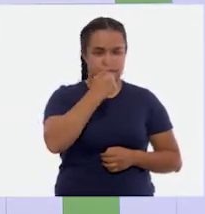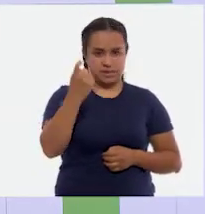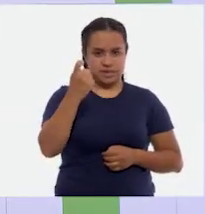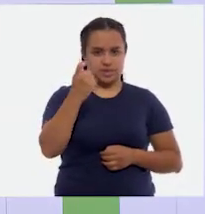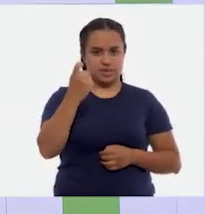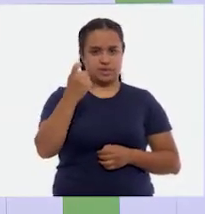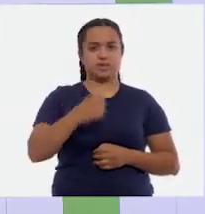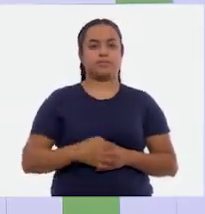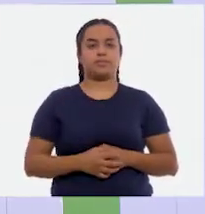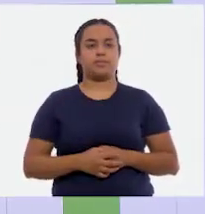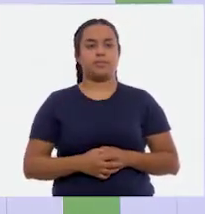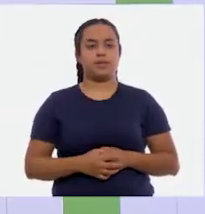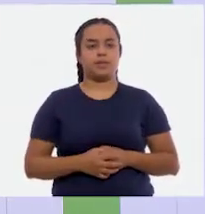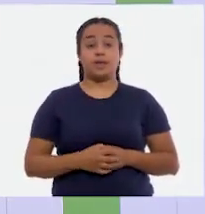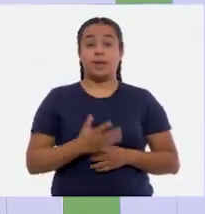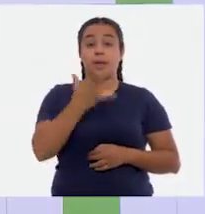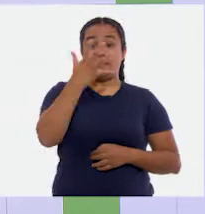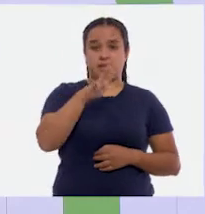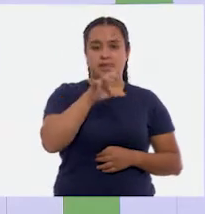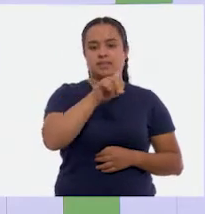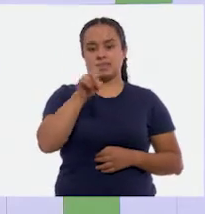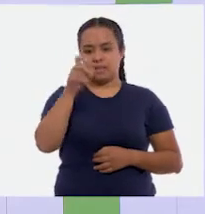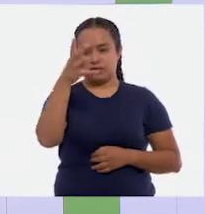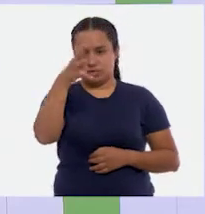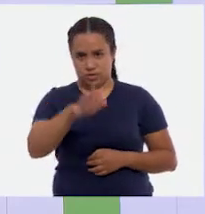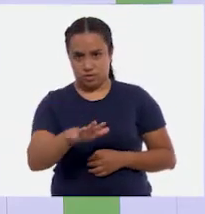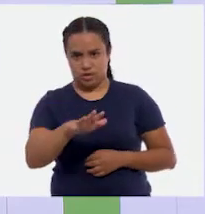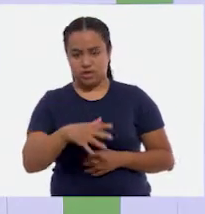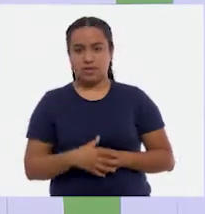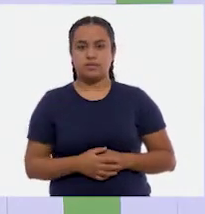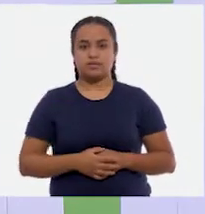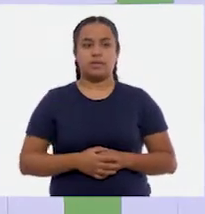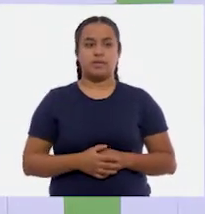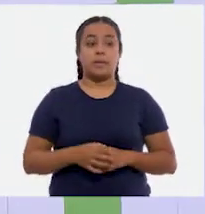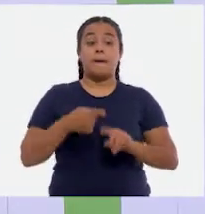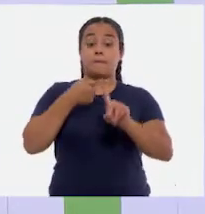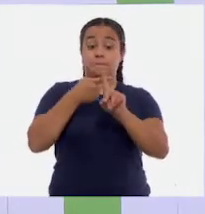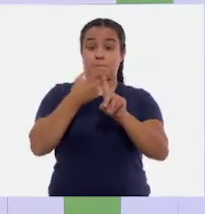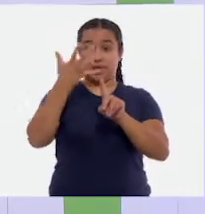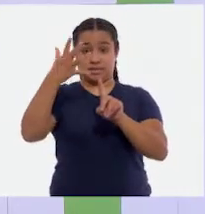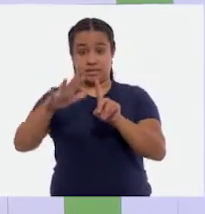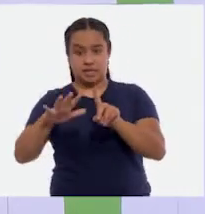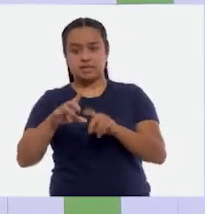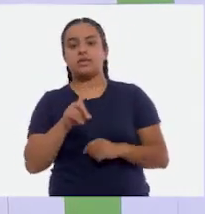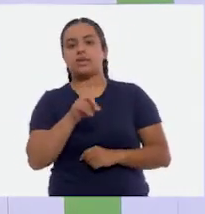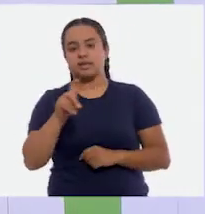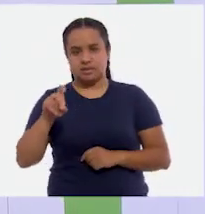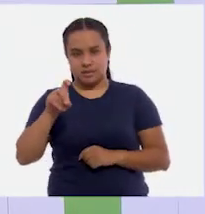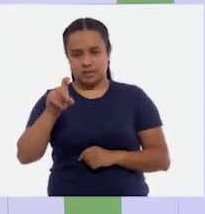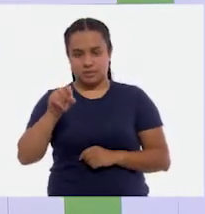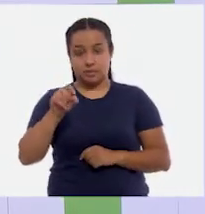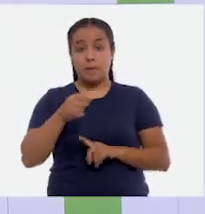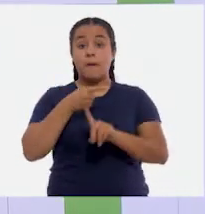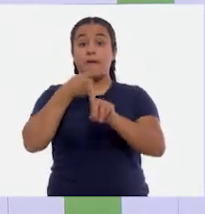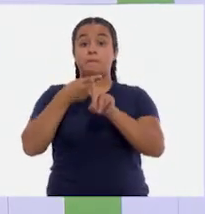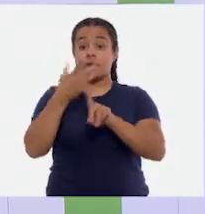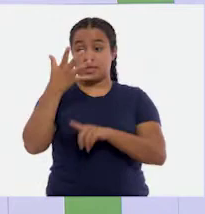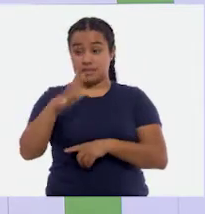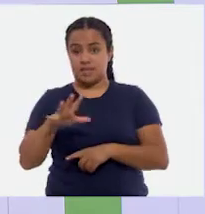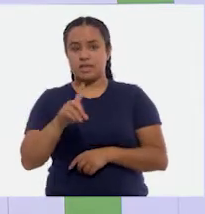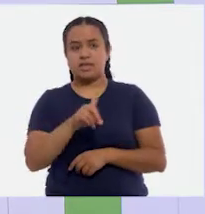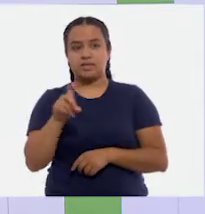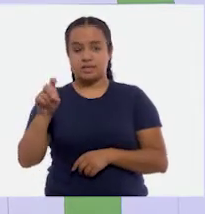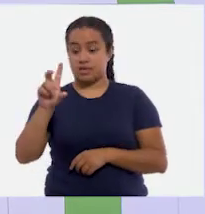allá. Y diez son ciento diez. Y otros diez, ciento veinte. Y otros diez,